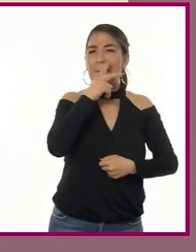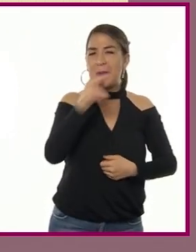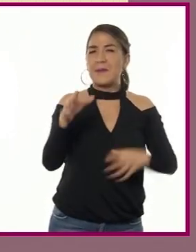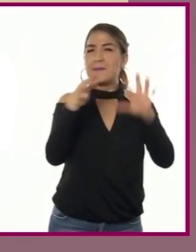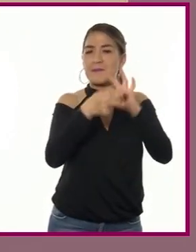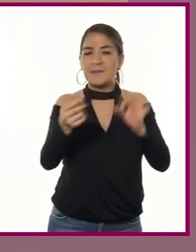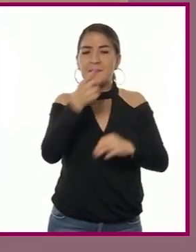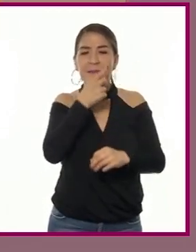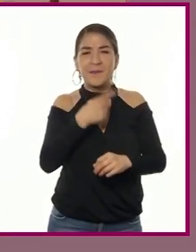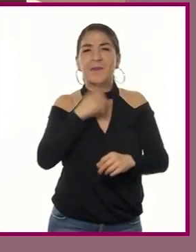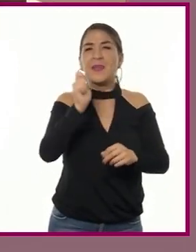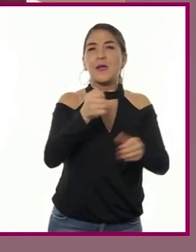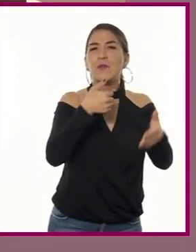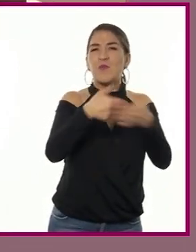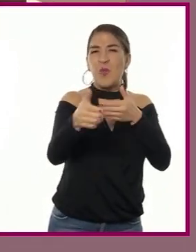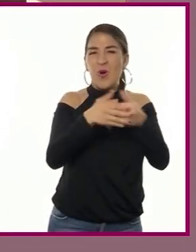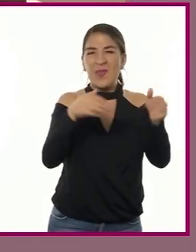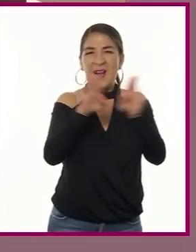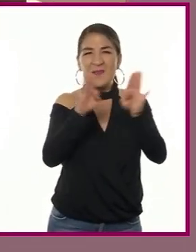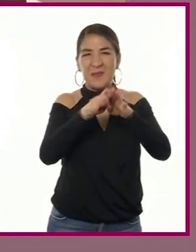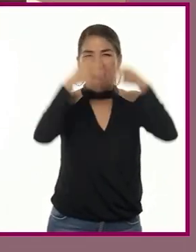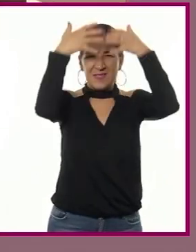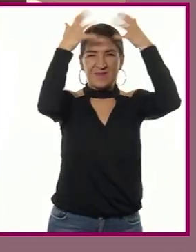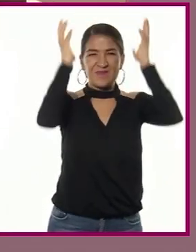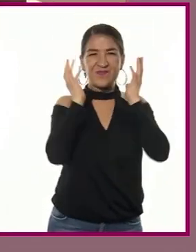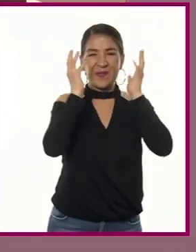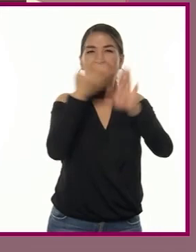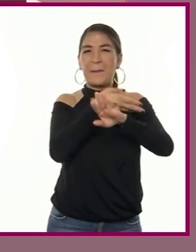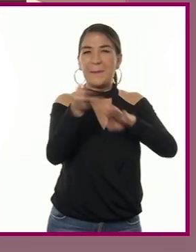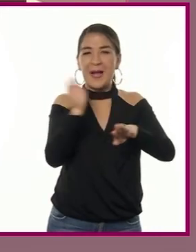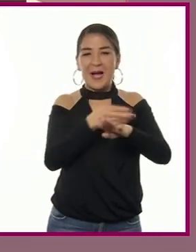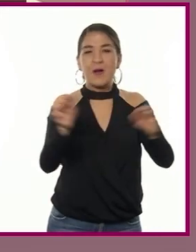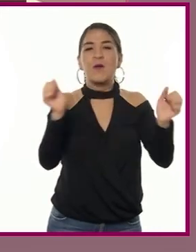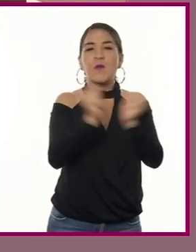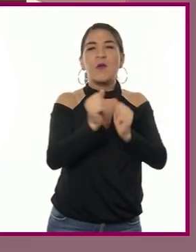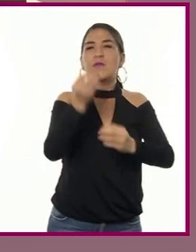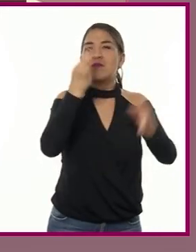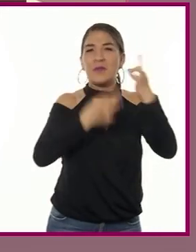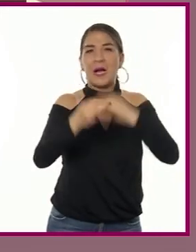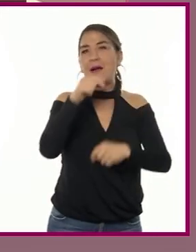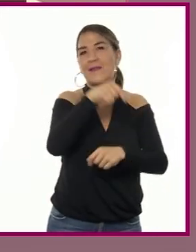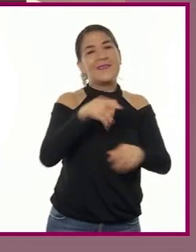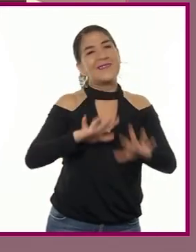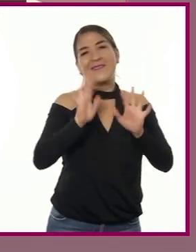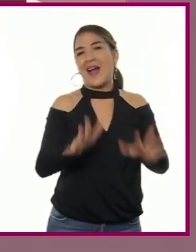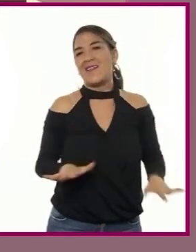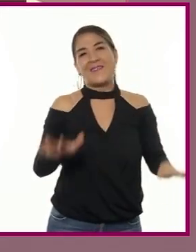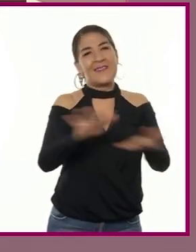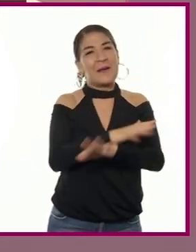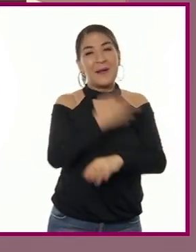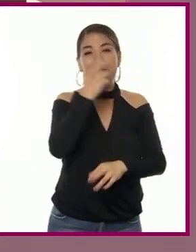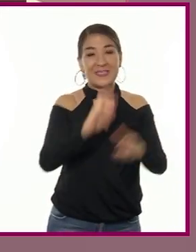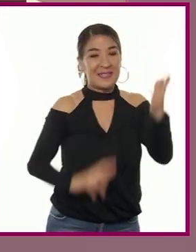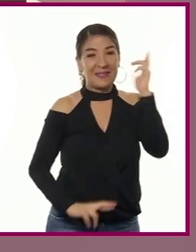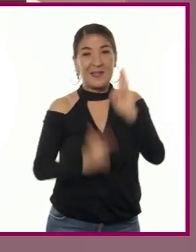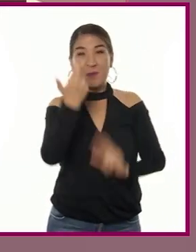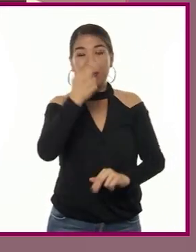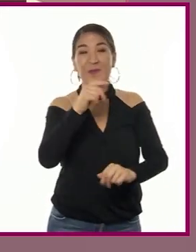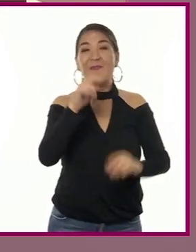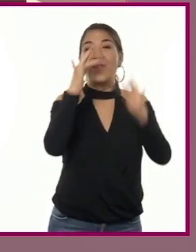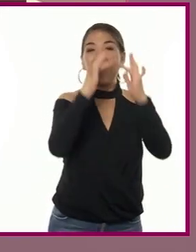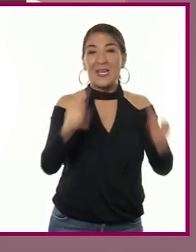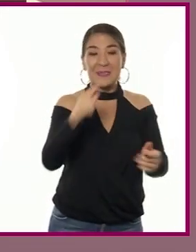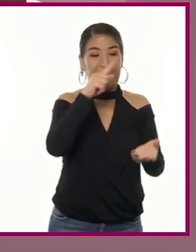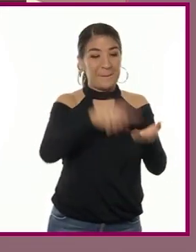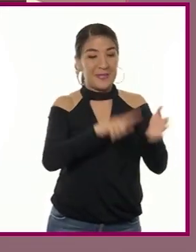que la moda de las pelucas y el corsé de estilo rococó en nobleza ya no se sigue. Después de la Revolución Francesa